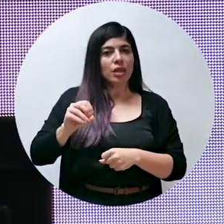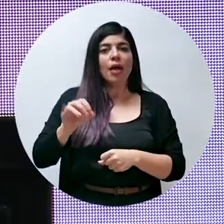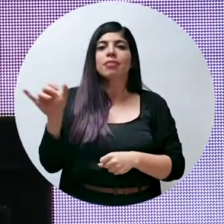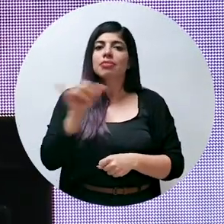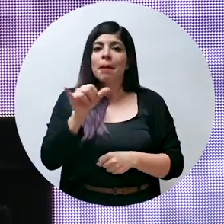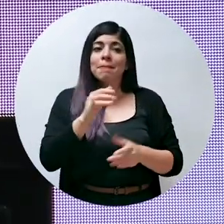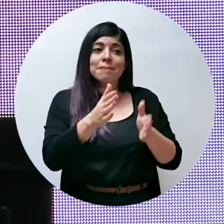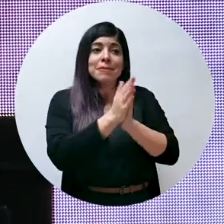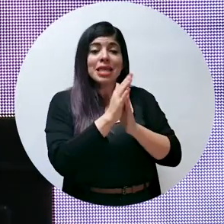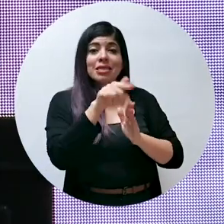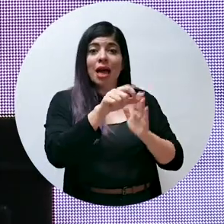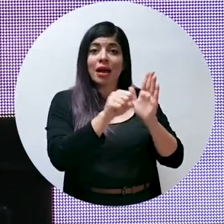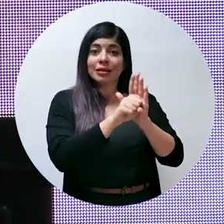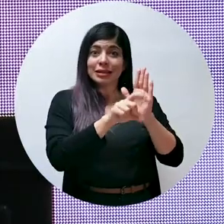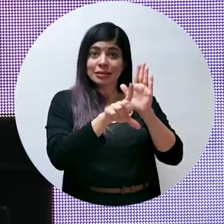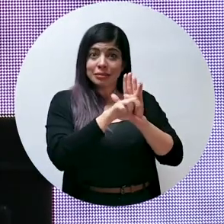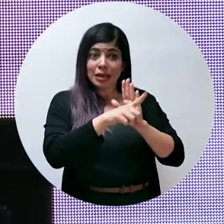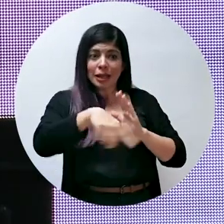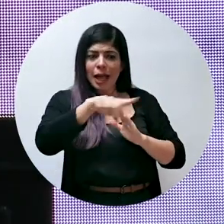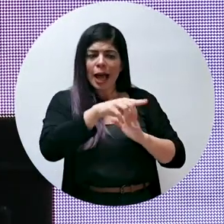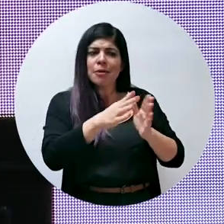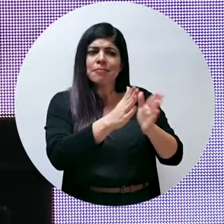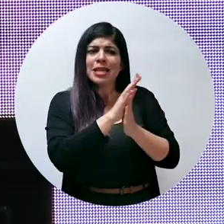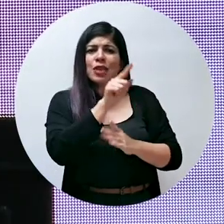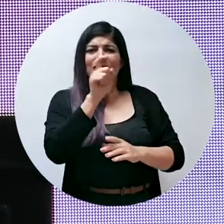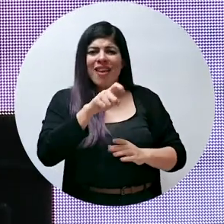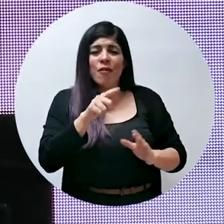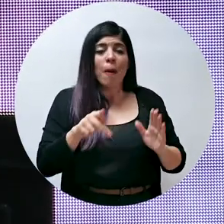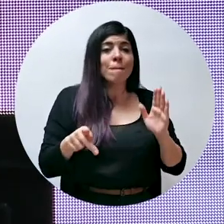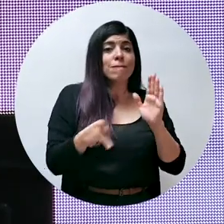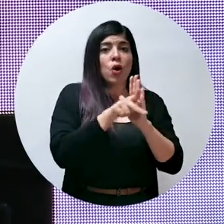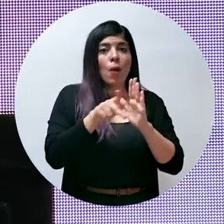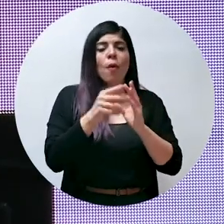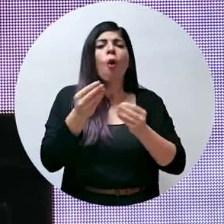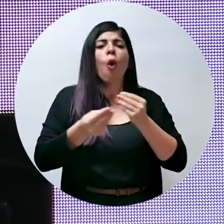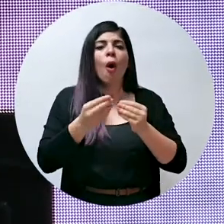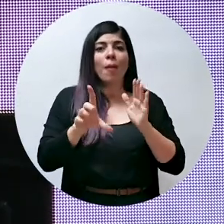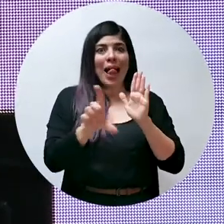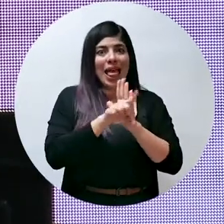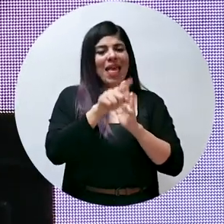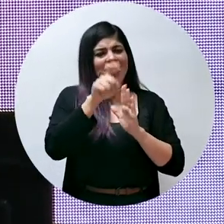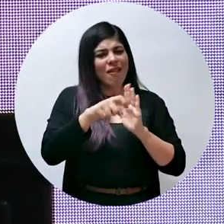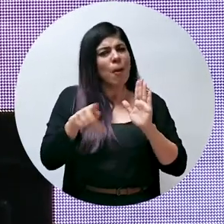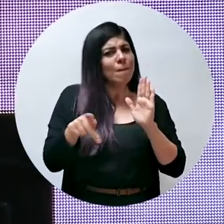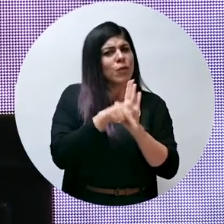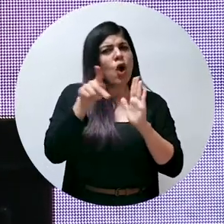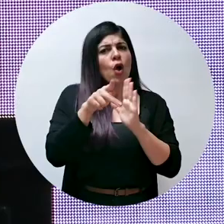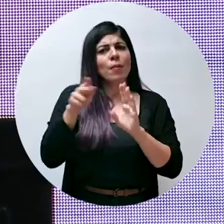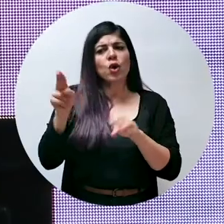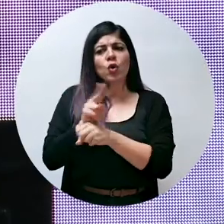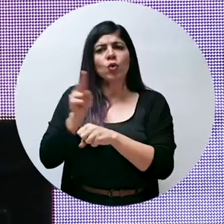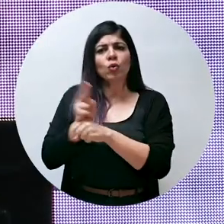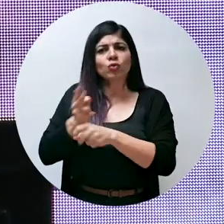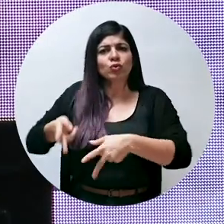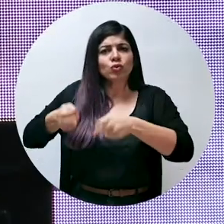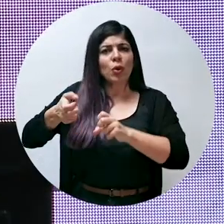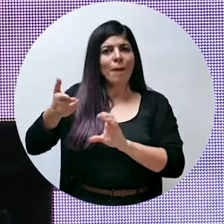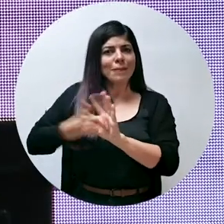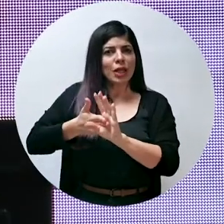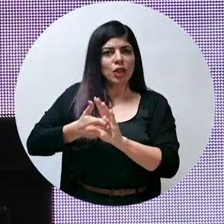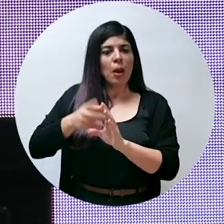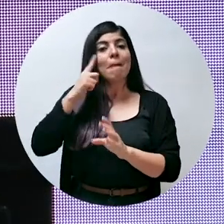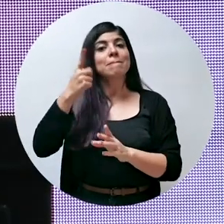hemos pedido al Congreso de la República que prohíba por ley la explotación petrolera para enviar ese